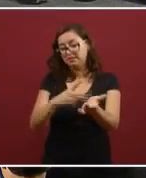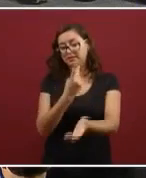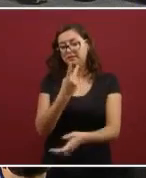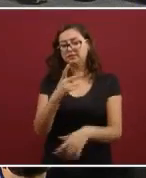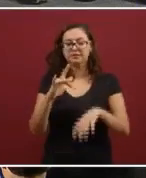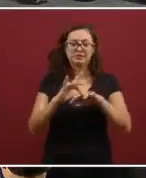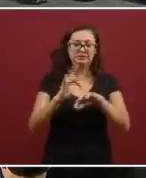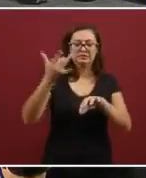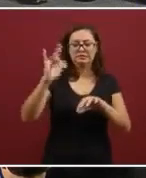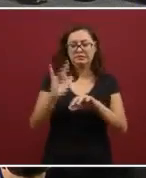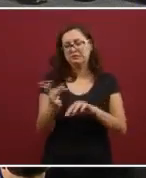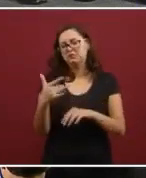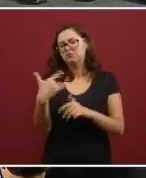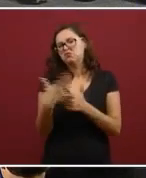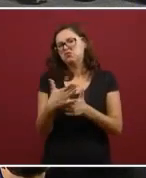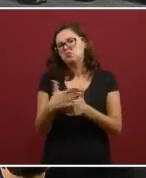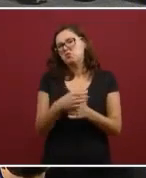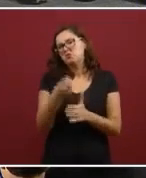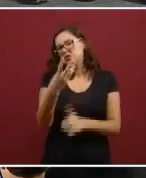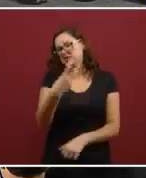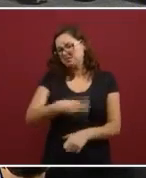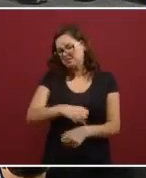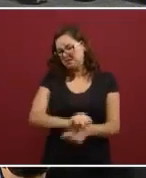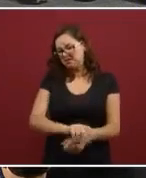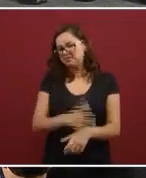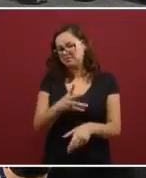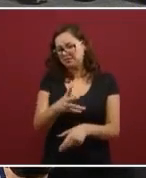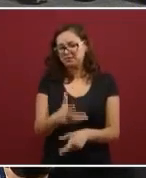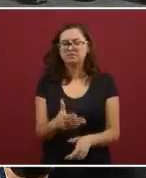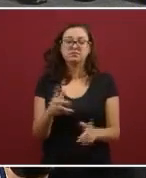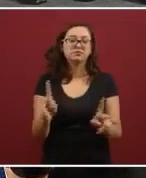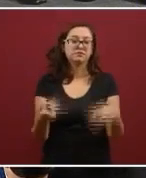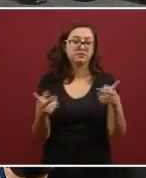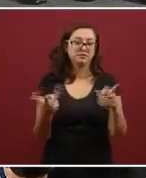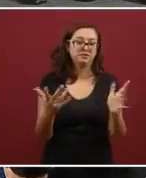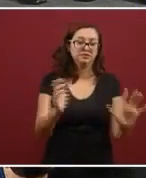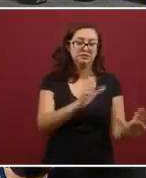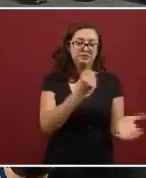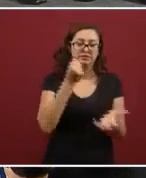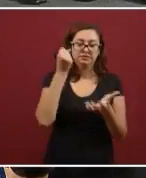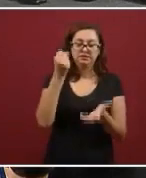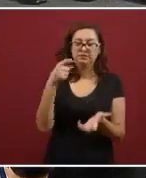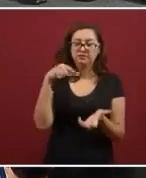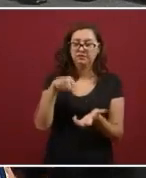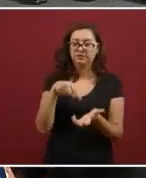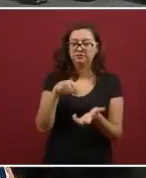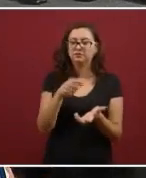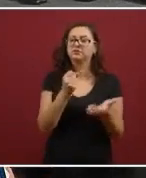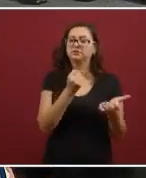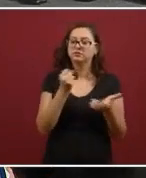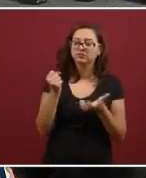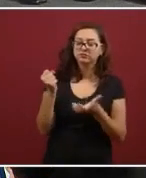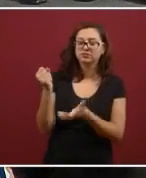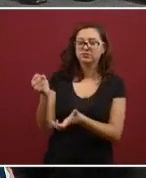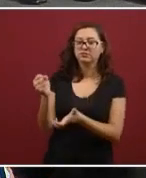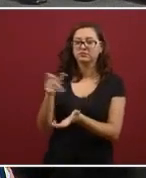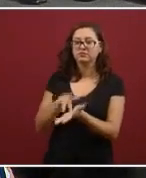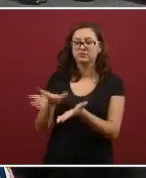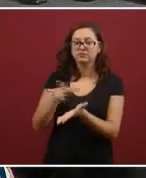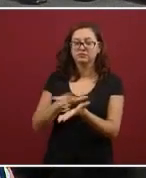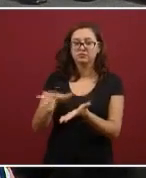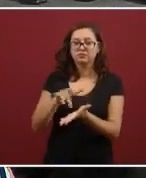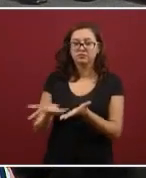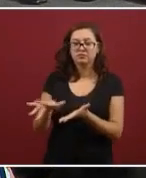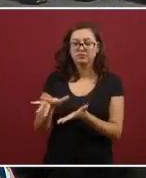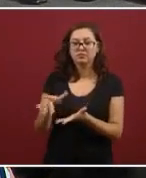dos o tres semanas, cuyo destino sería para las adicciones. El apoyo sería para